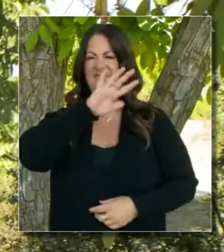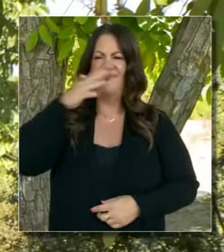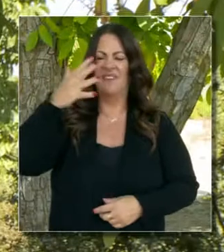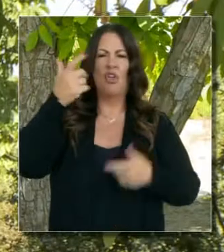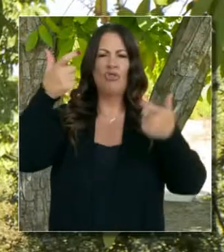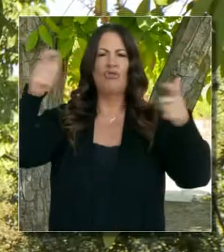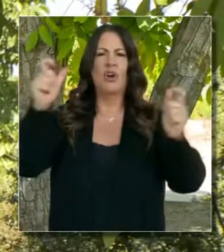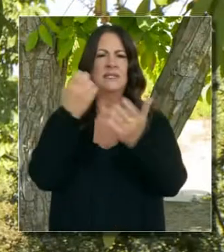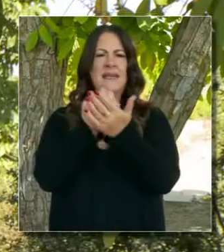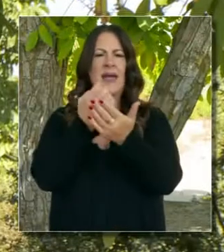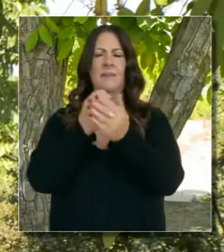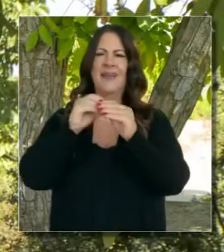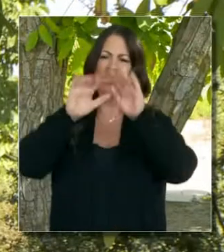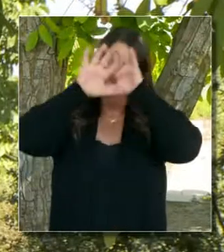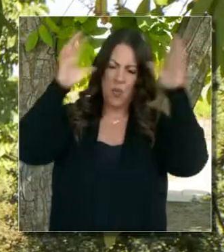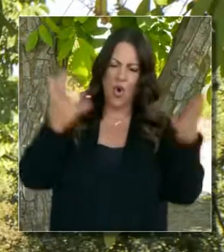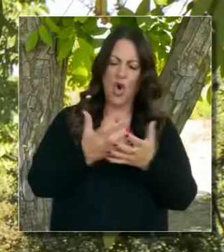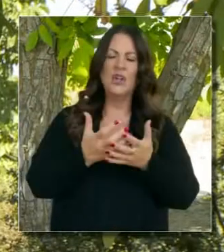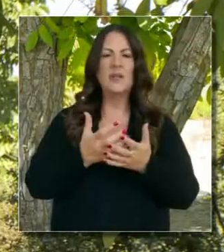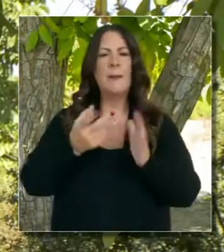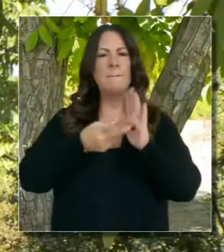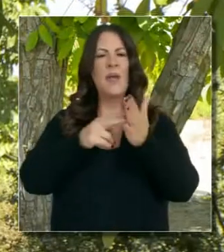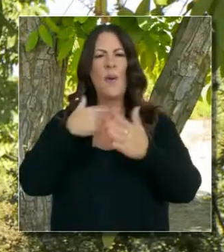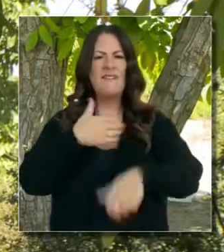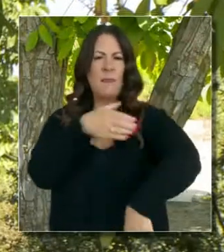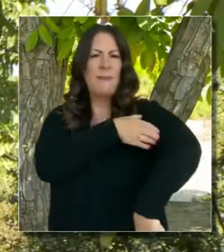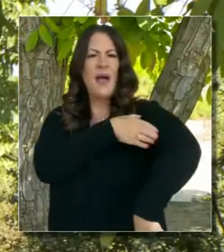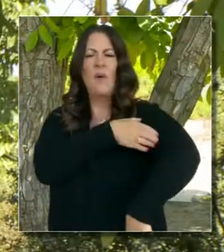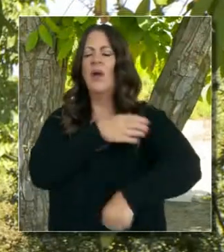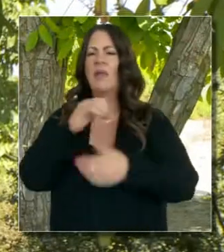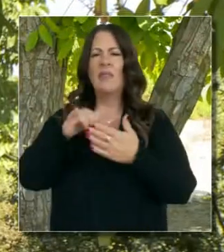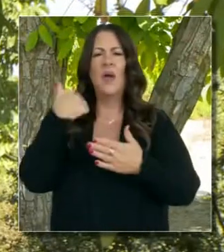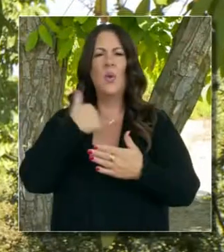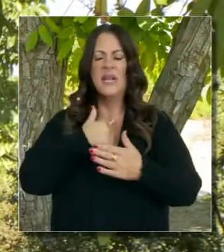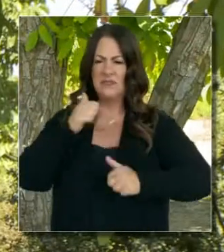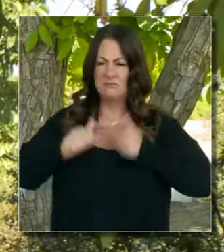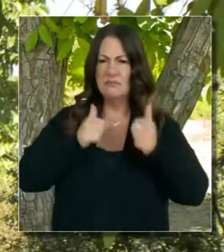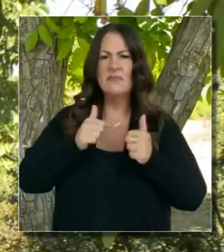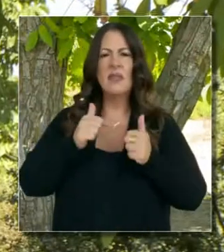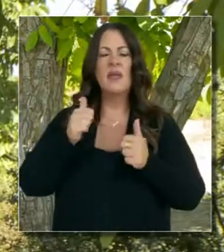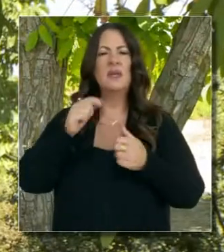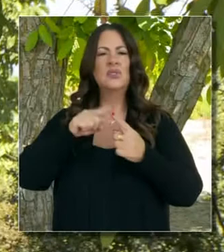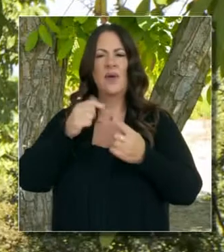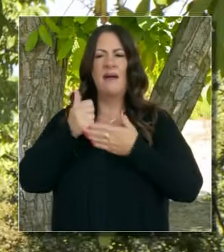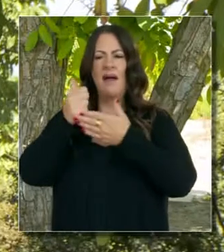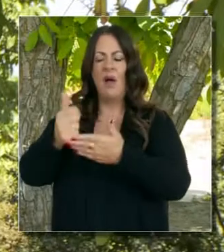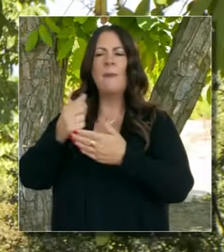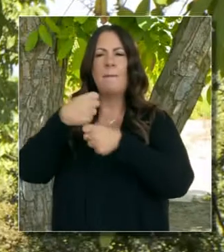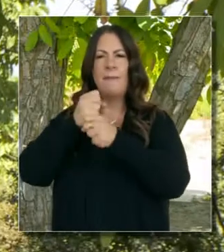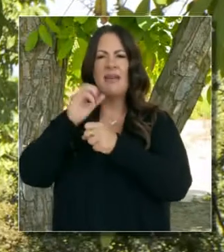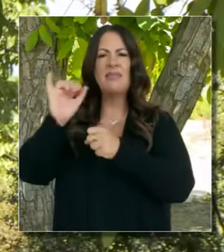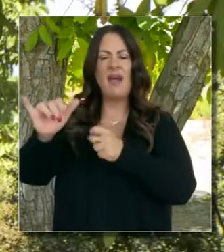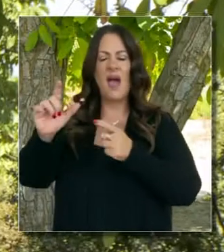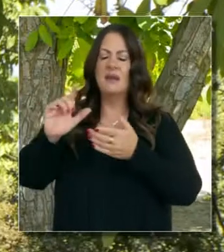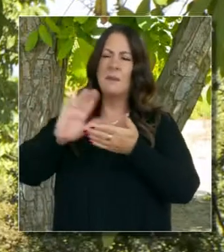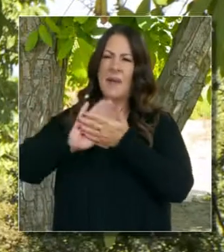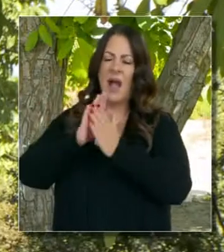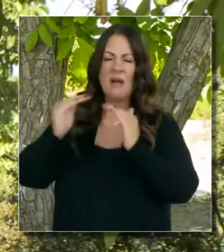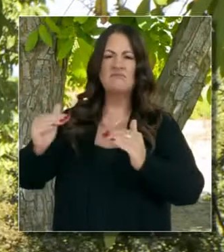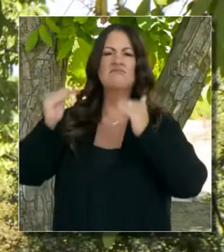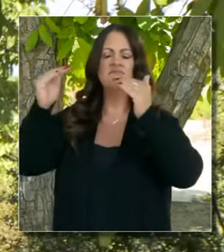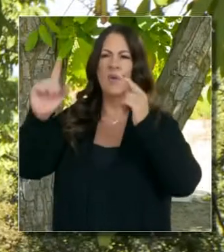la quinta economía más grande del mundo, tiene que ejercer su influencia para avanzar esta causa.